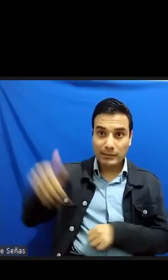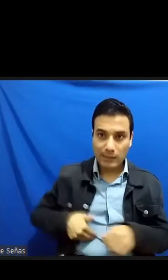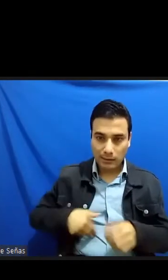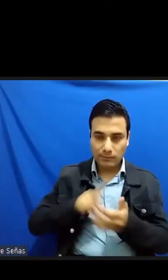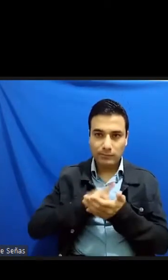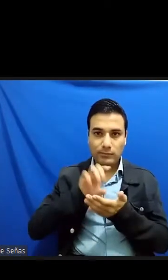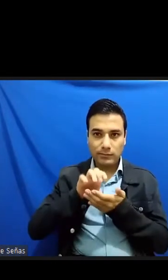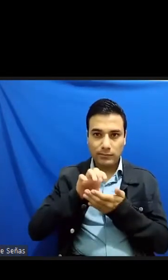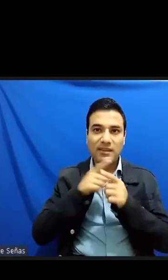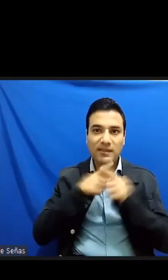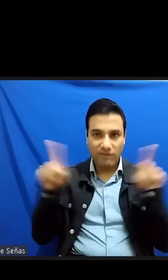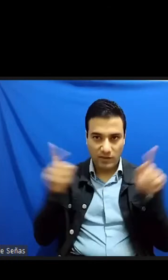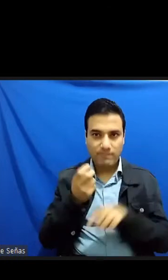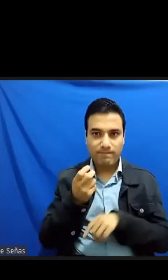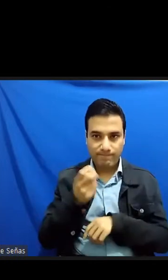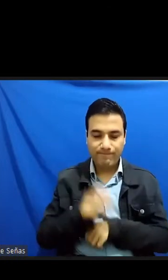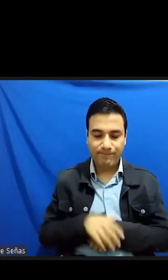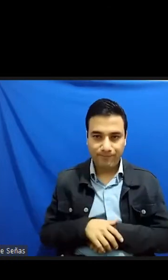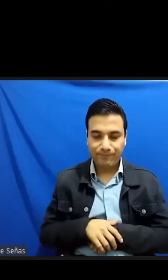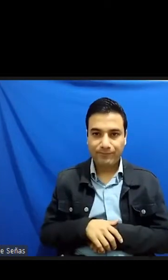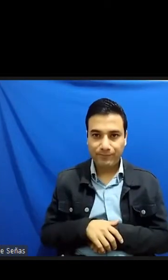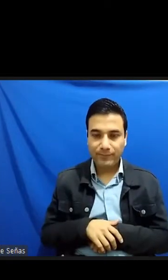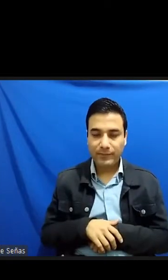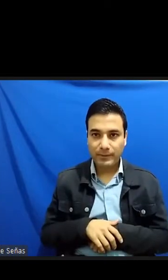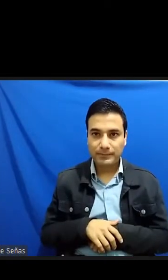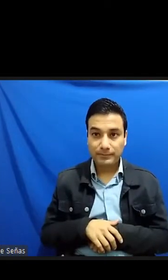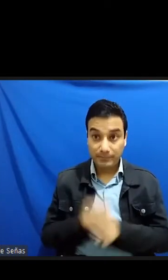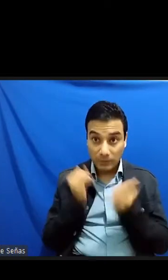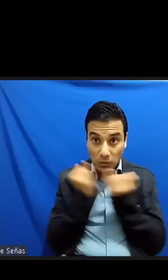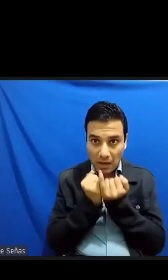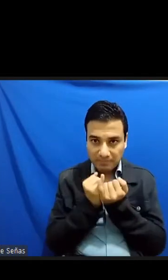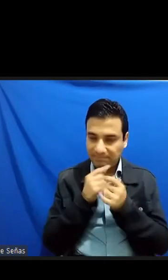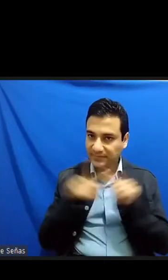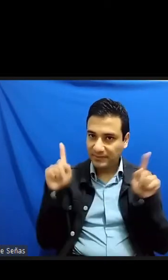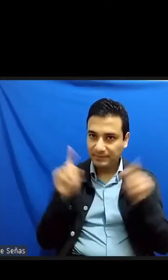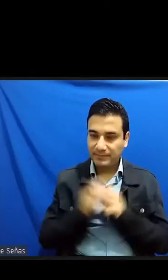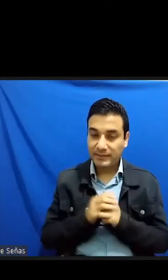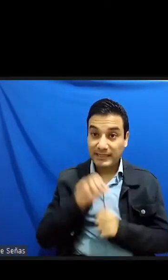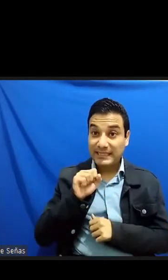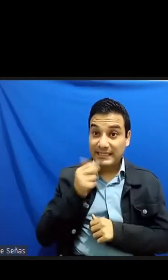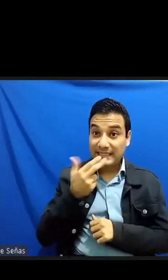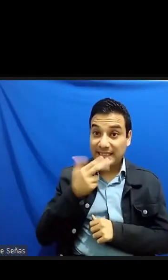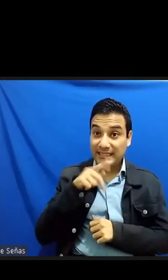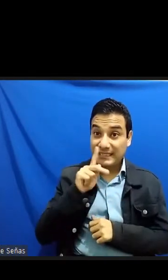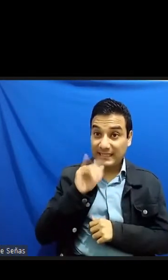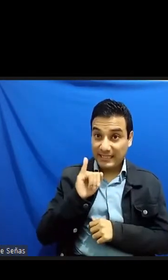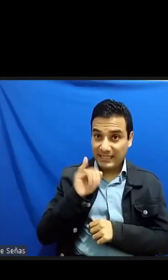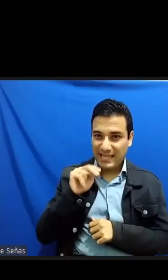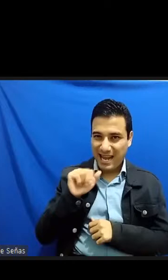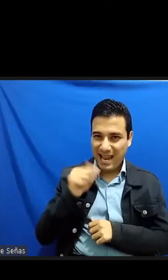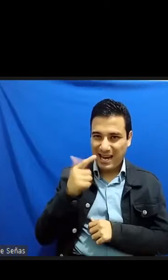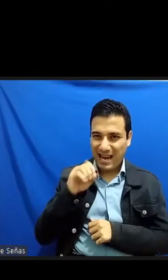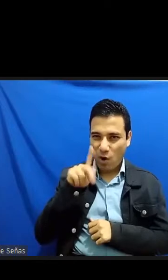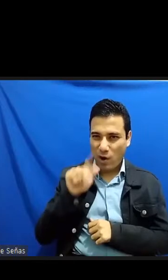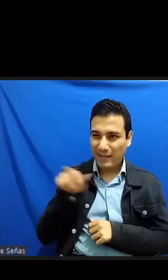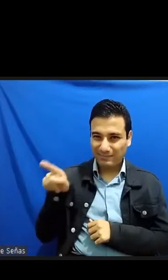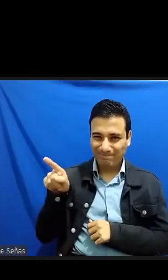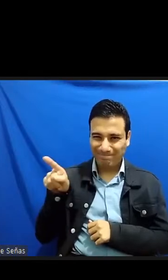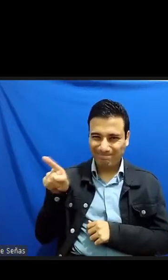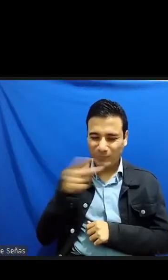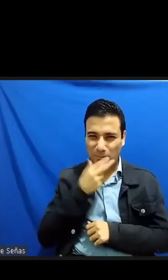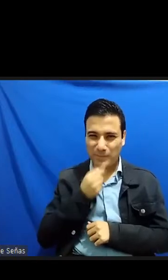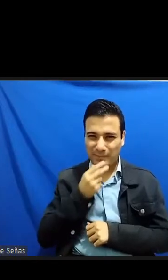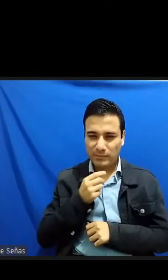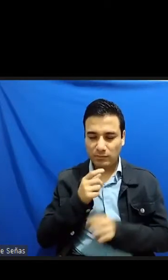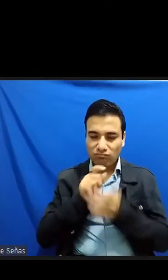lleva a la invalidez no son lo mismo Shiki Nagaoka en alguno de sus escritos de la